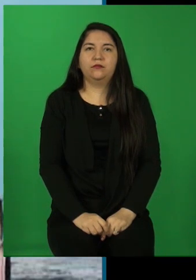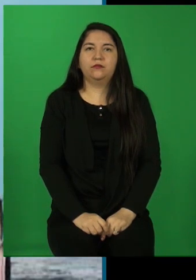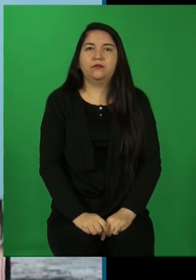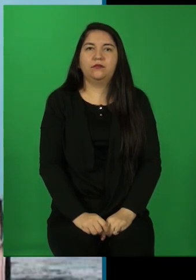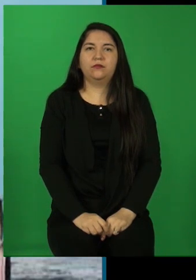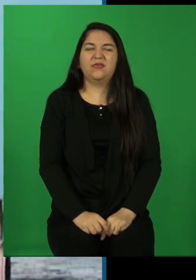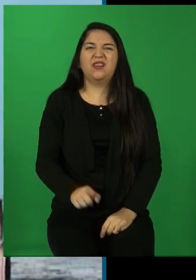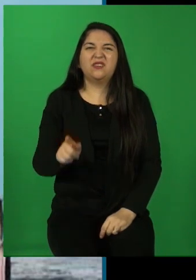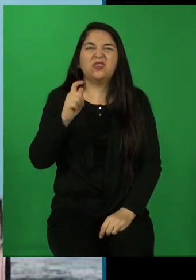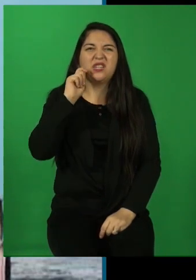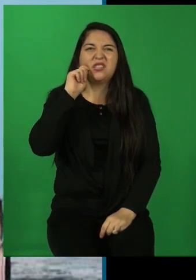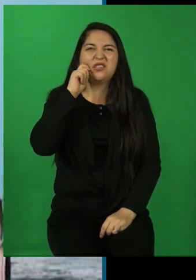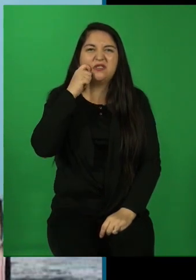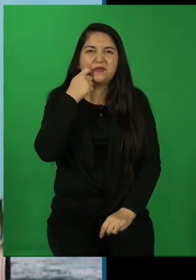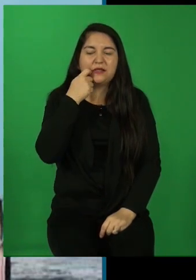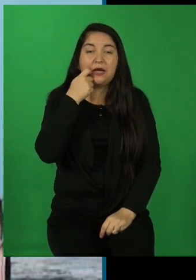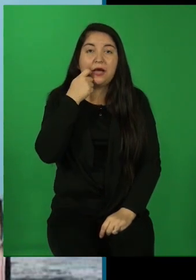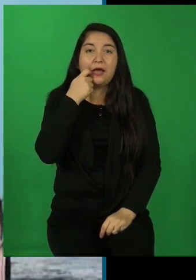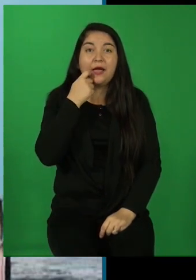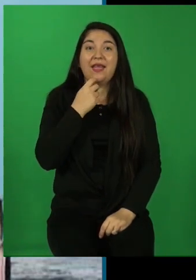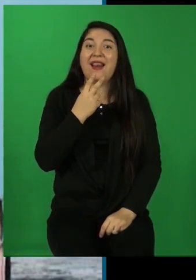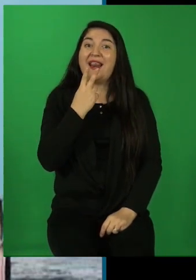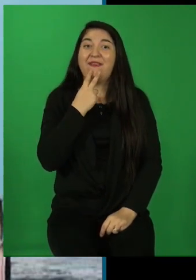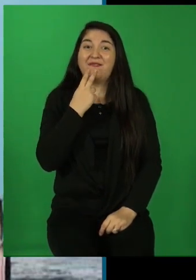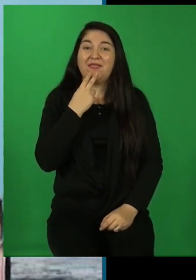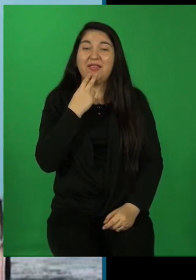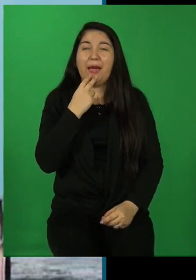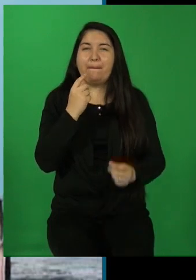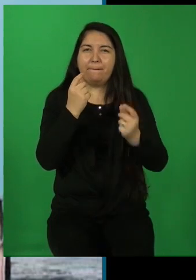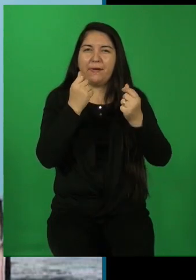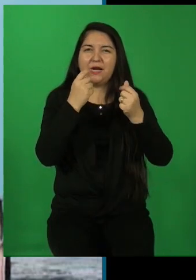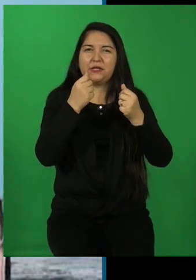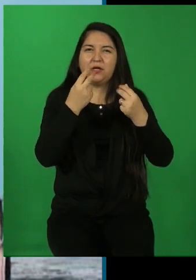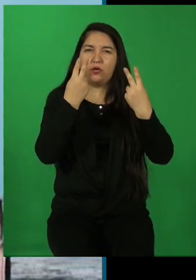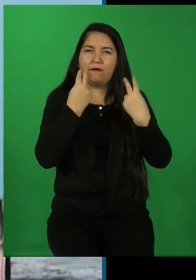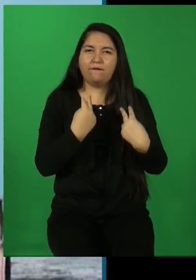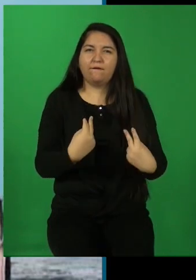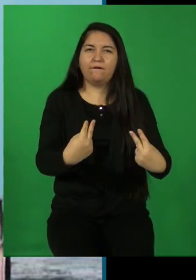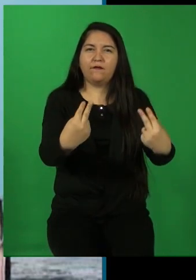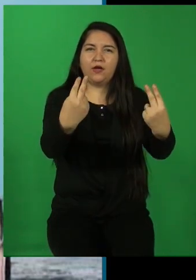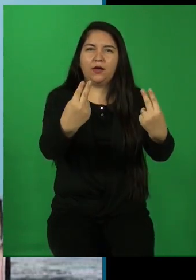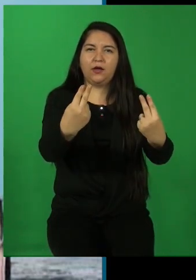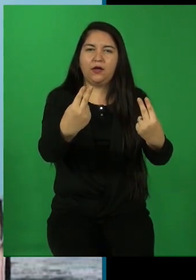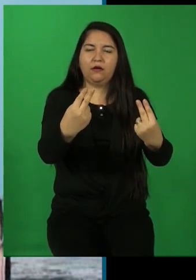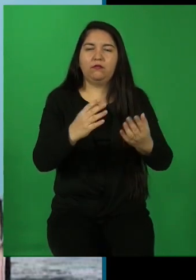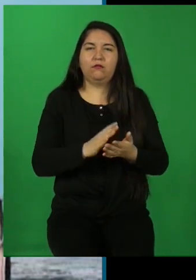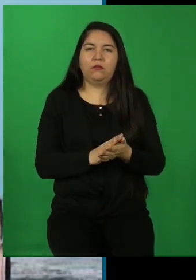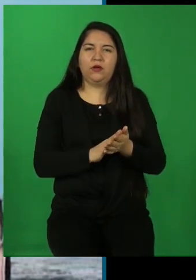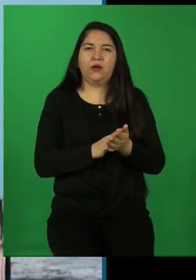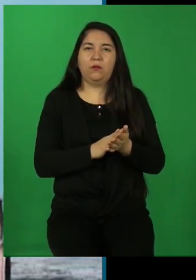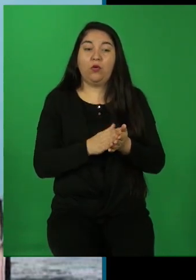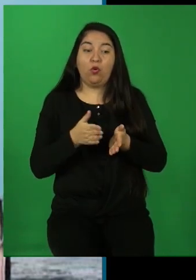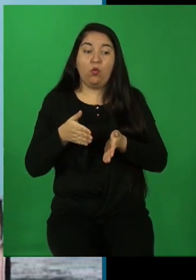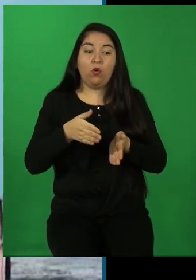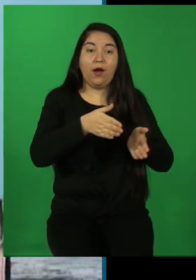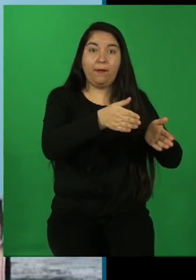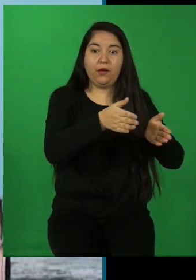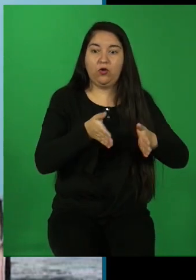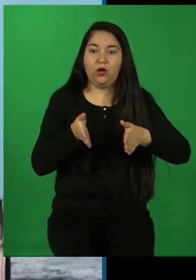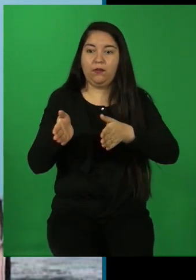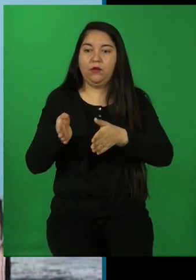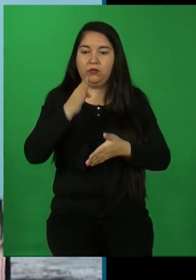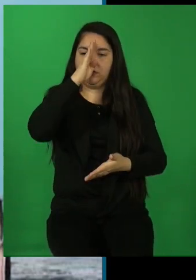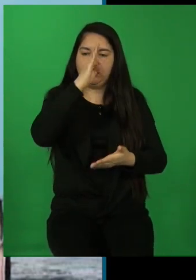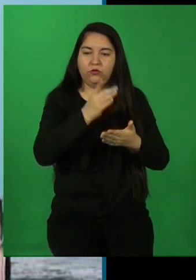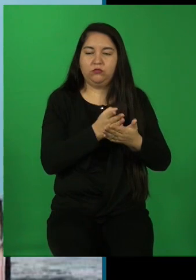La vida es un viaje. Se debe seguir un camino y enfrentar los peligros que la vida pone